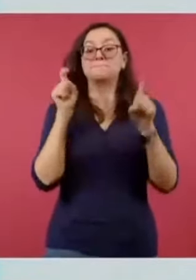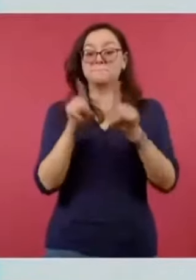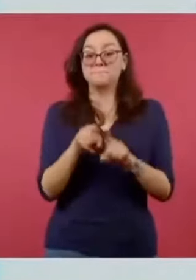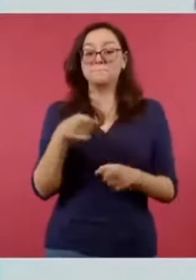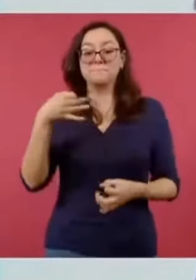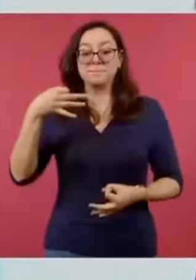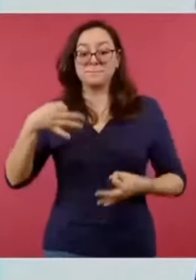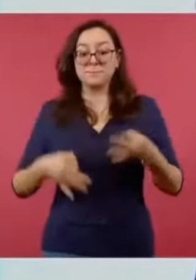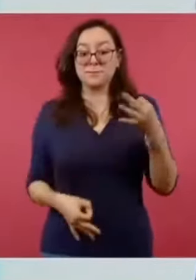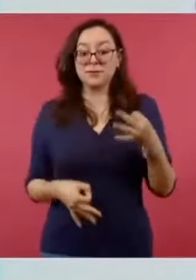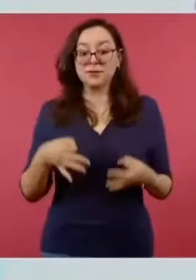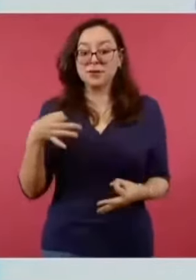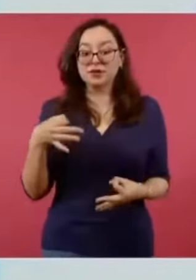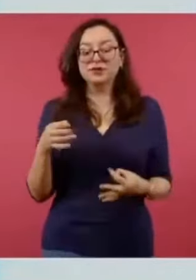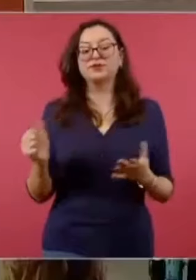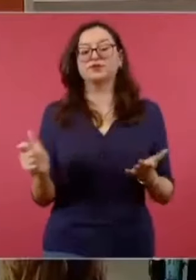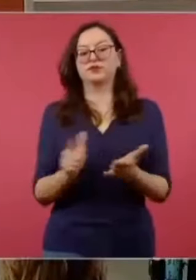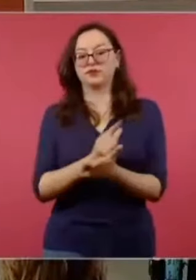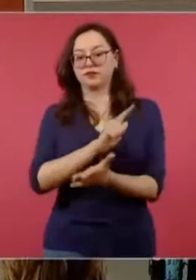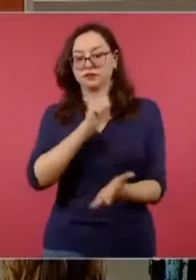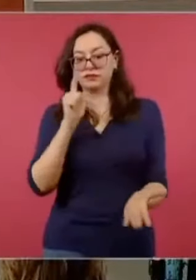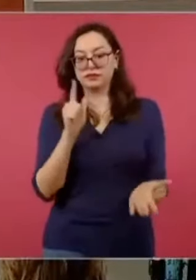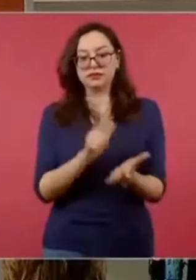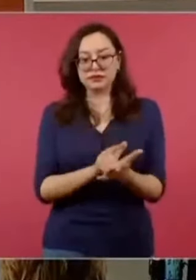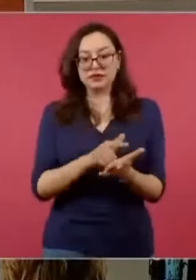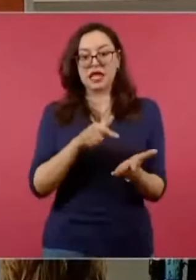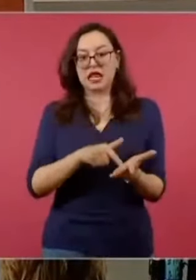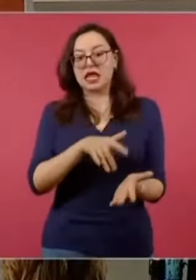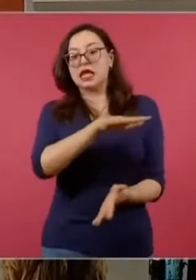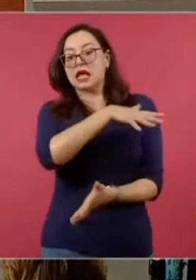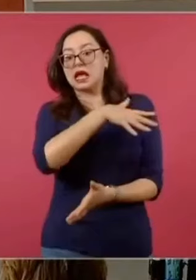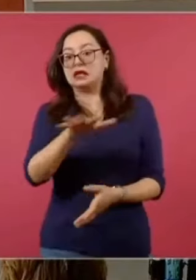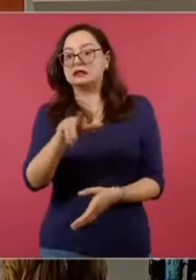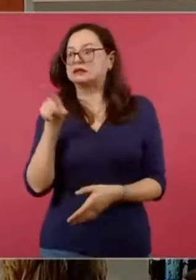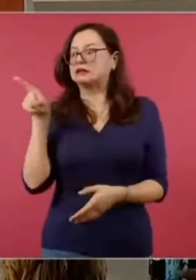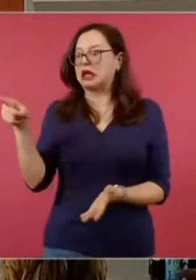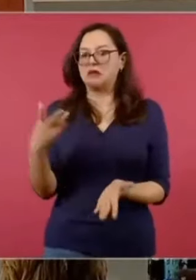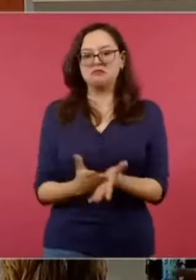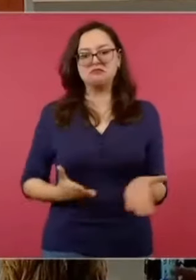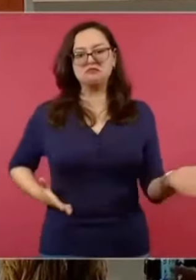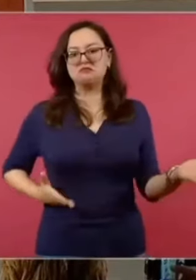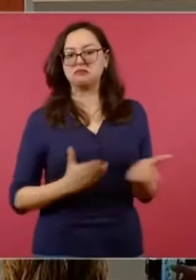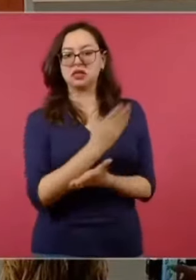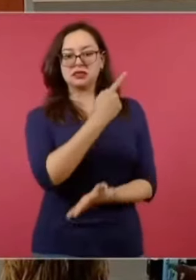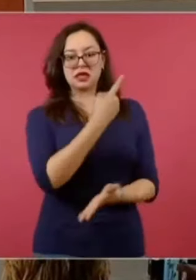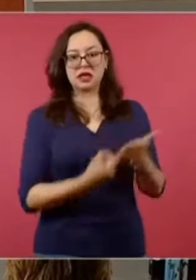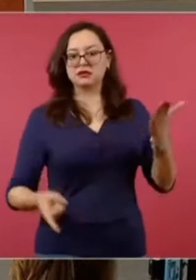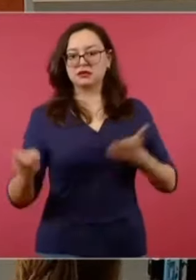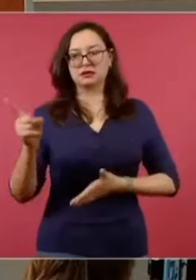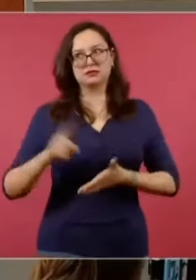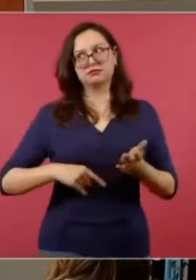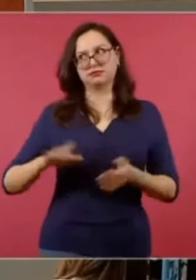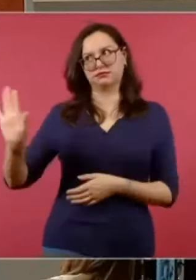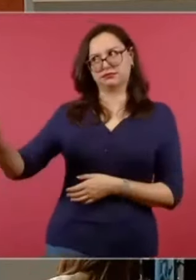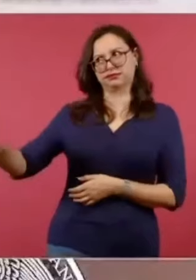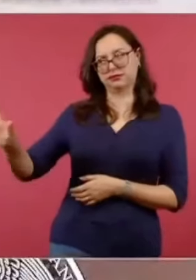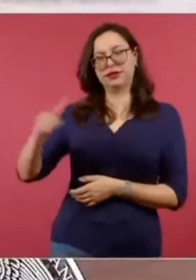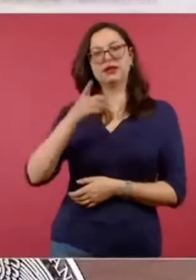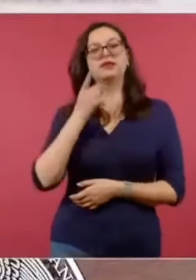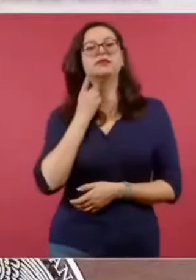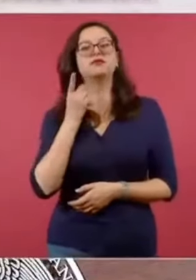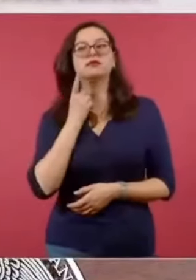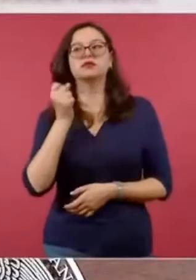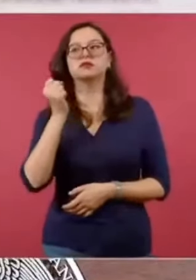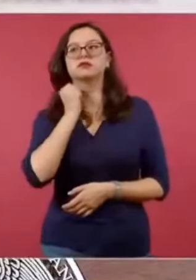otorgar sus pensiones en contra de leyes con efectos generales, es decir, que se metan en el trabajo legislativo, o que respeten la